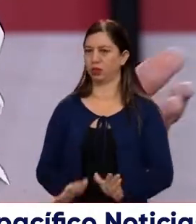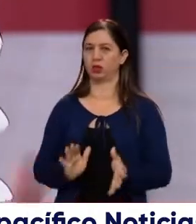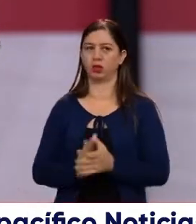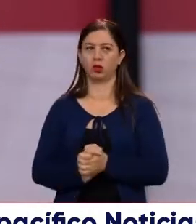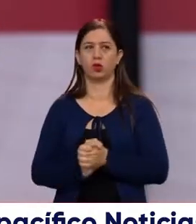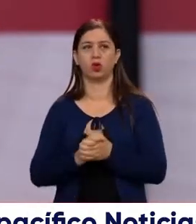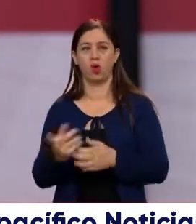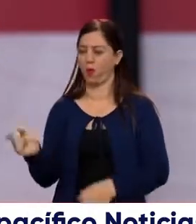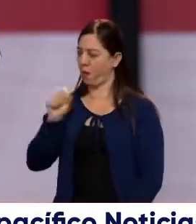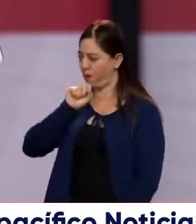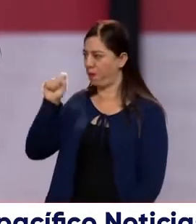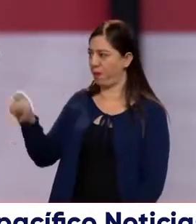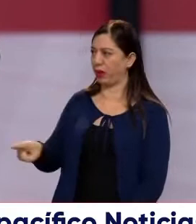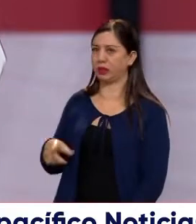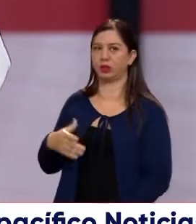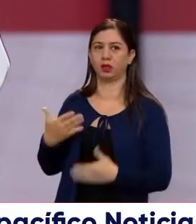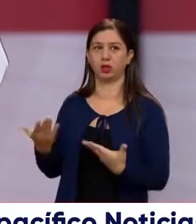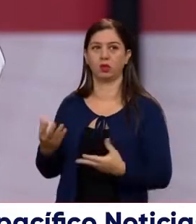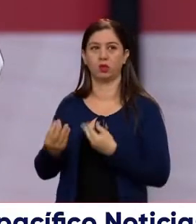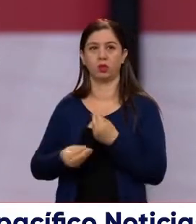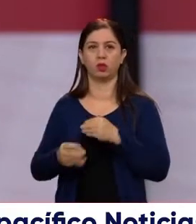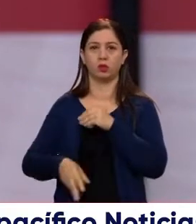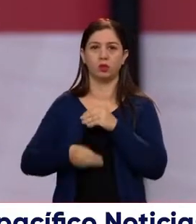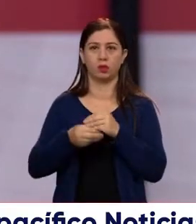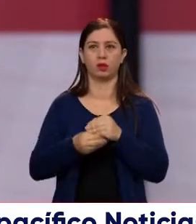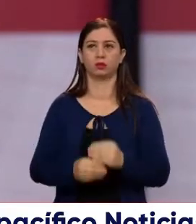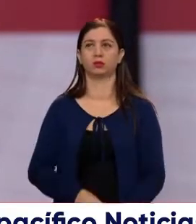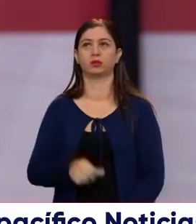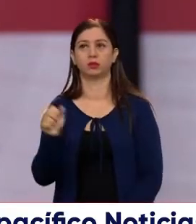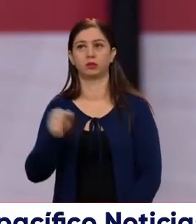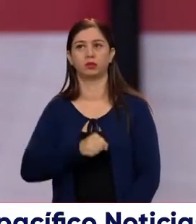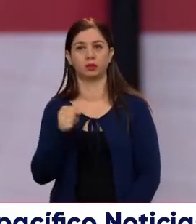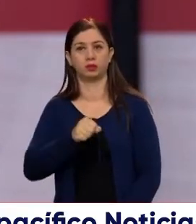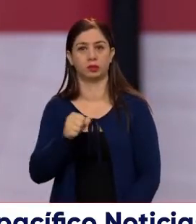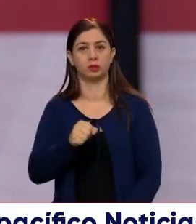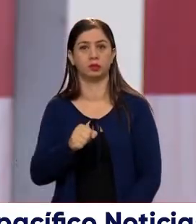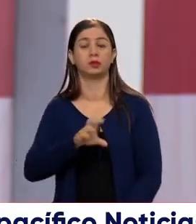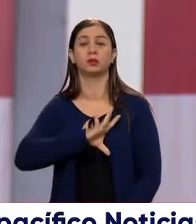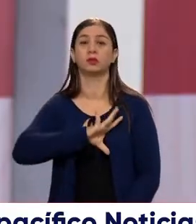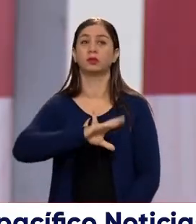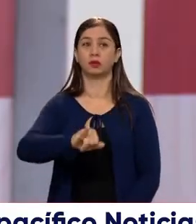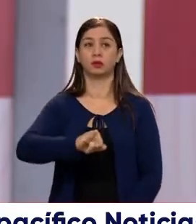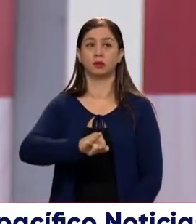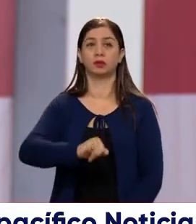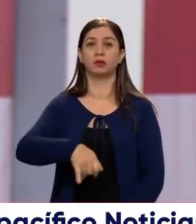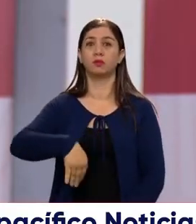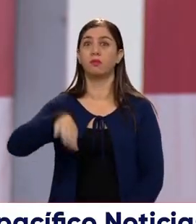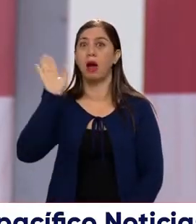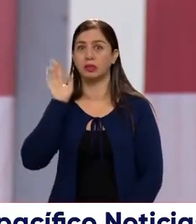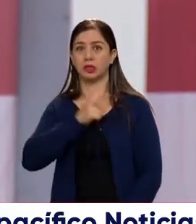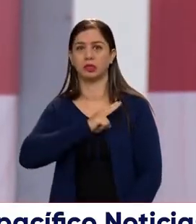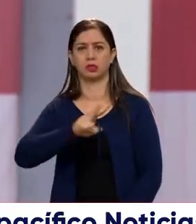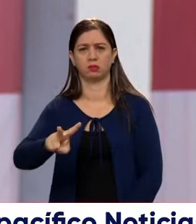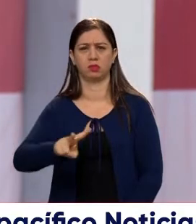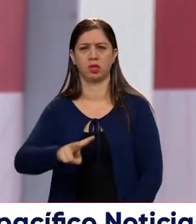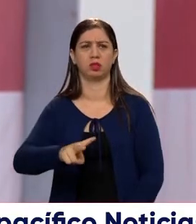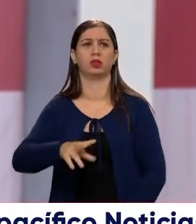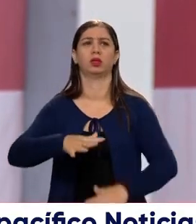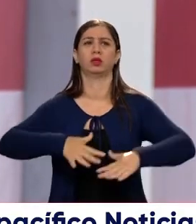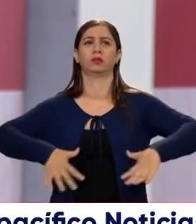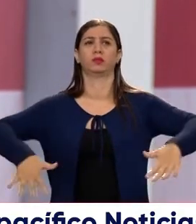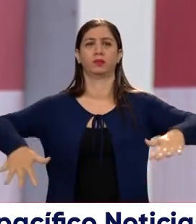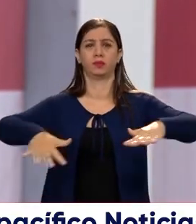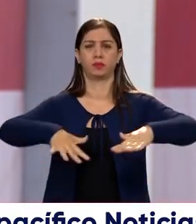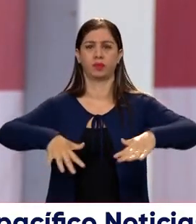frente a la pregunta que le hicimos a Yamil, ¿qué tenía para añadir? Sí, indudablemente. Santiago de Cali, o específicamente el Valle del Cauca, es una tierra por